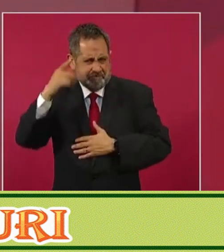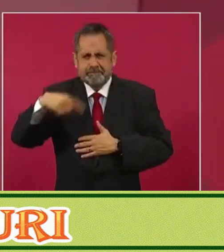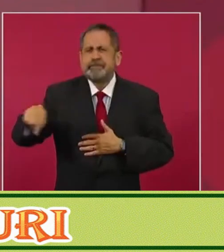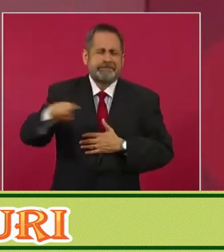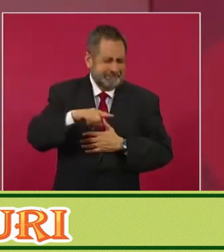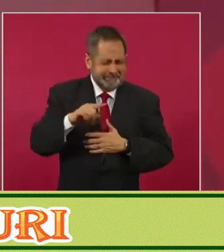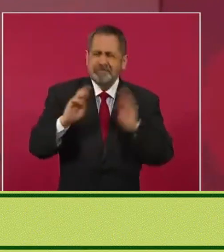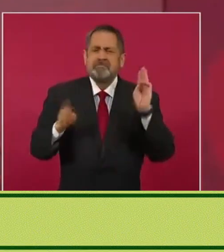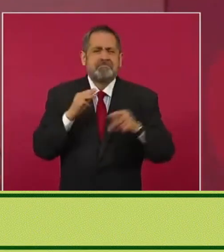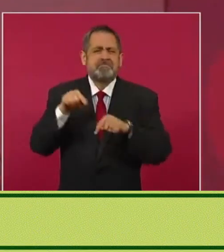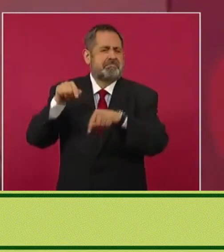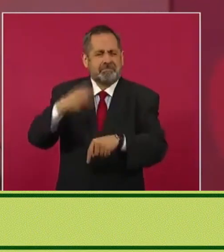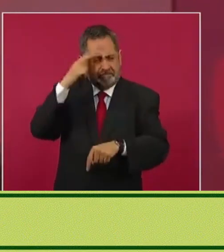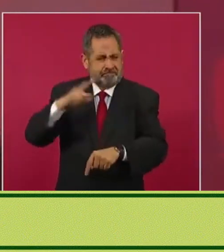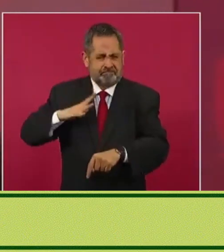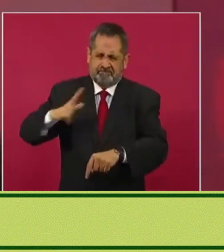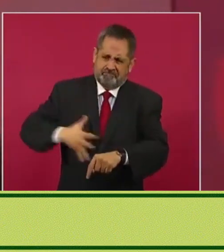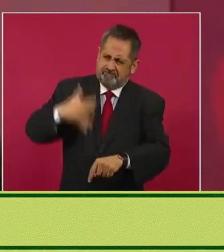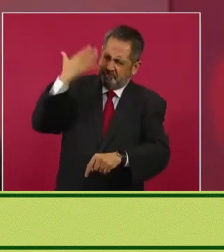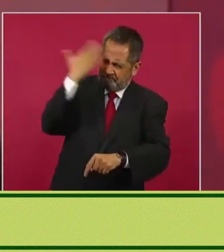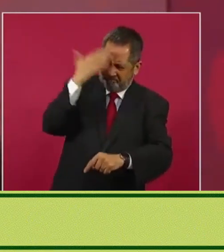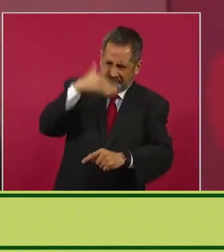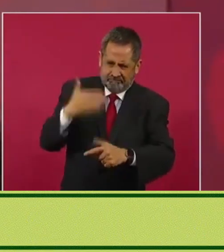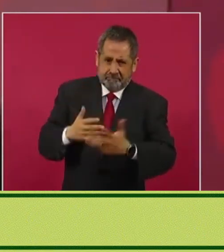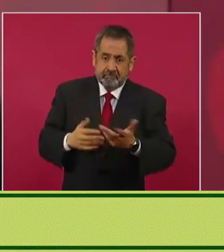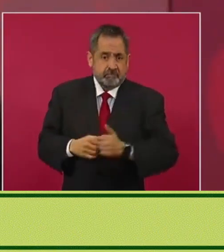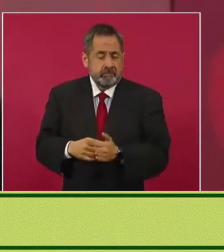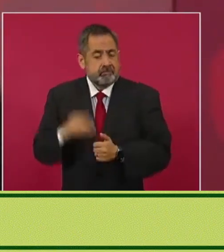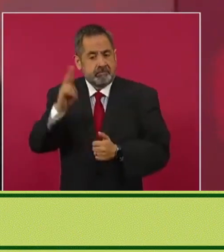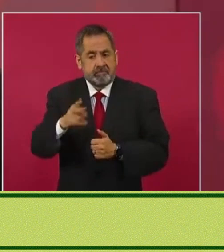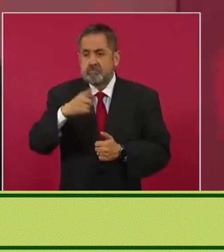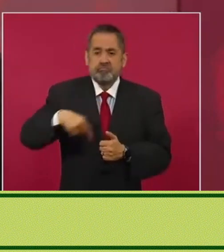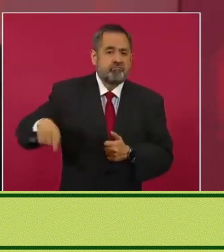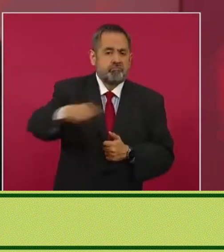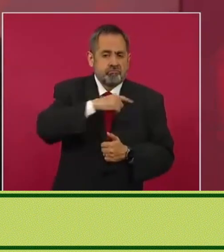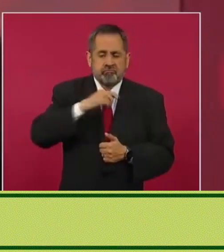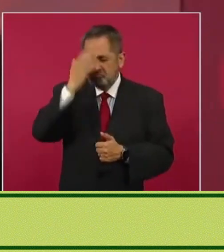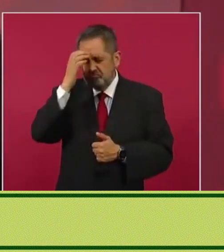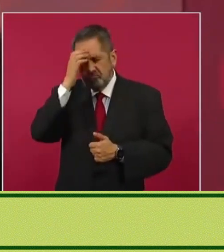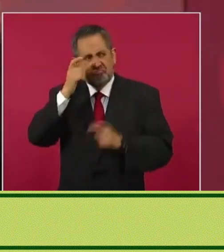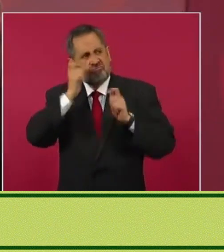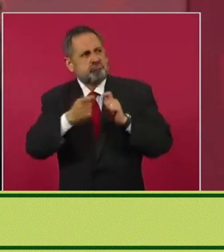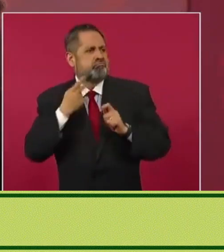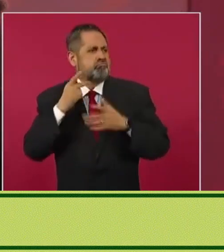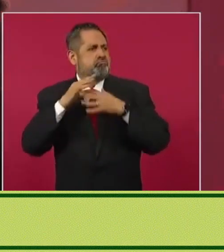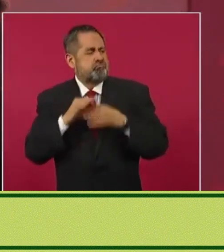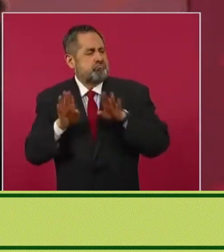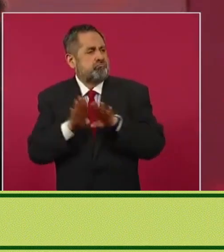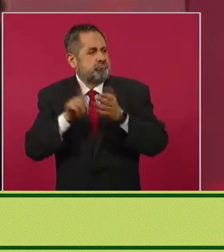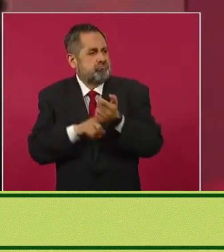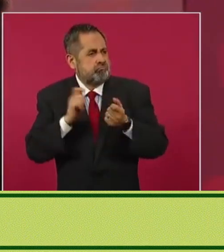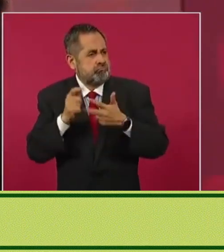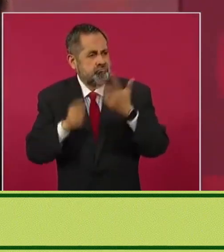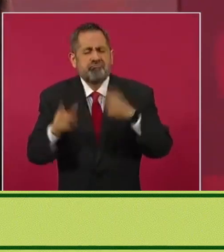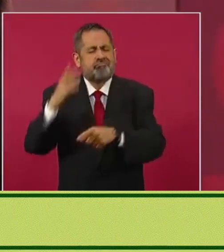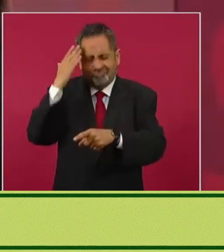Es un orgullo el nivel de politización del pueblo de México.